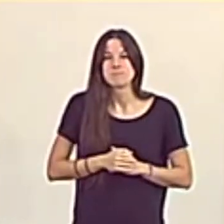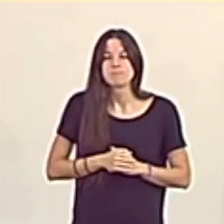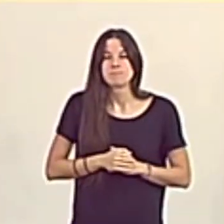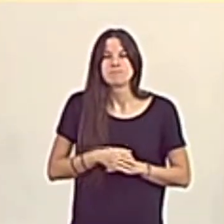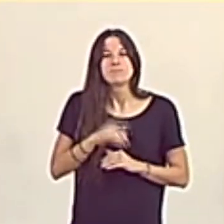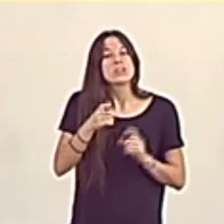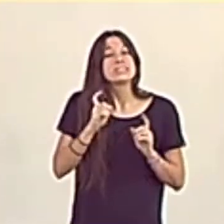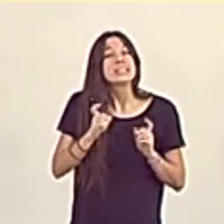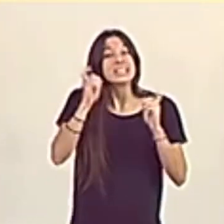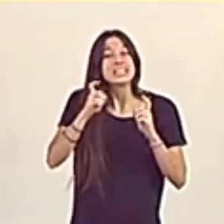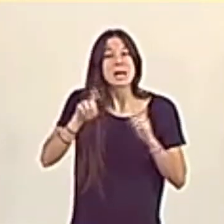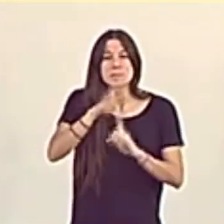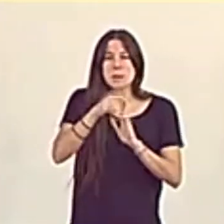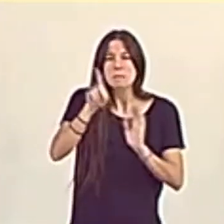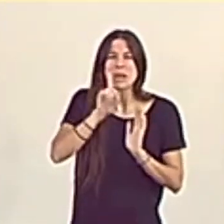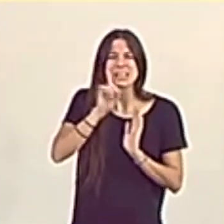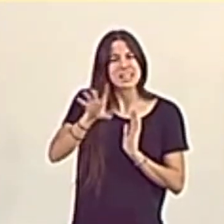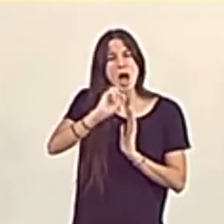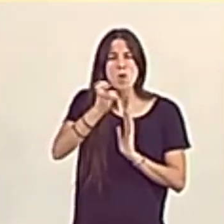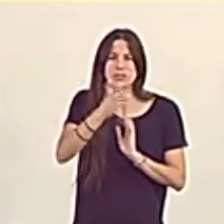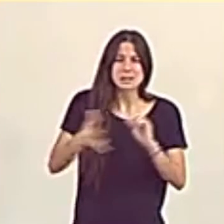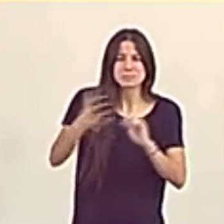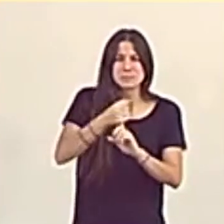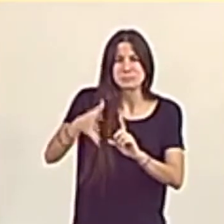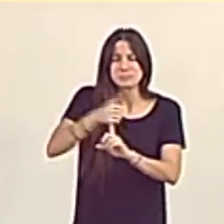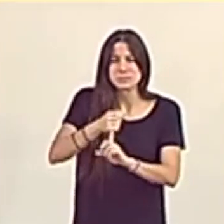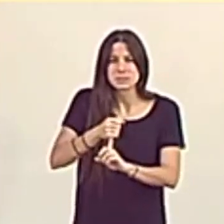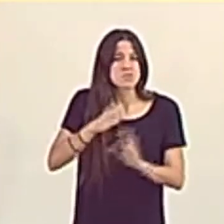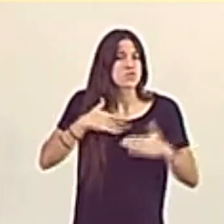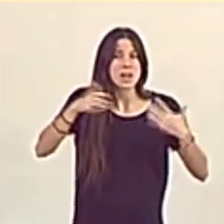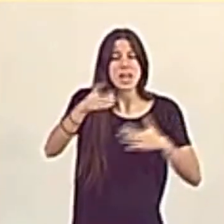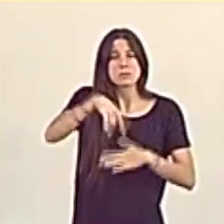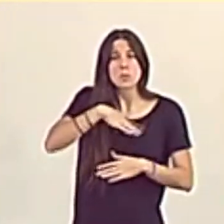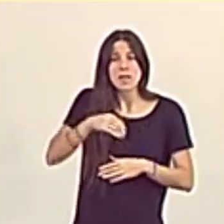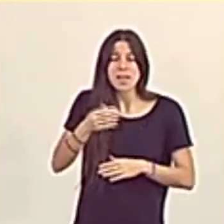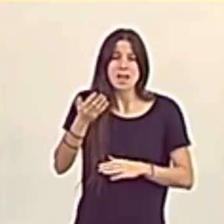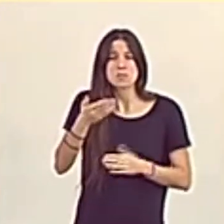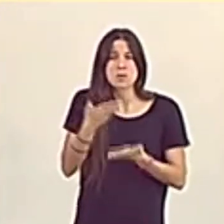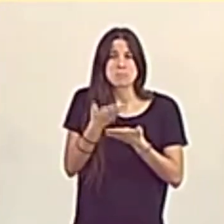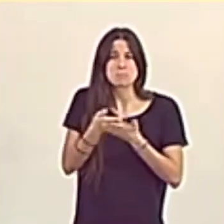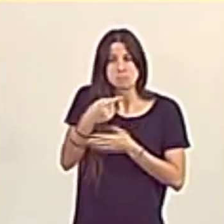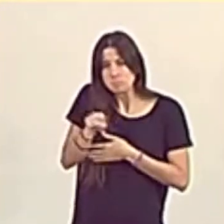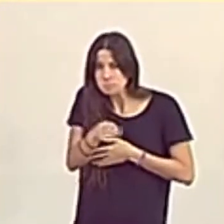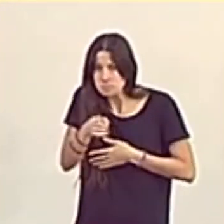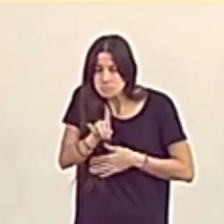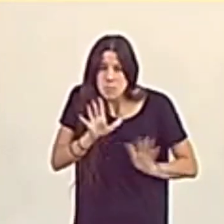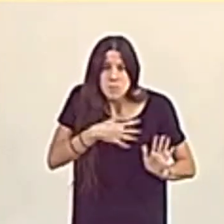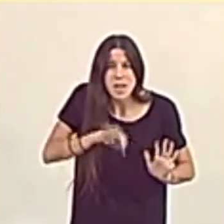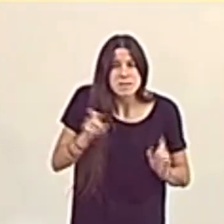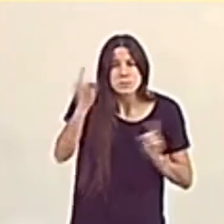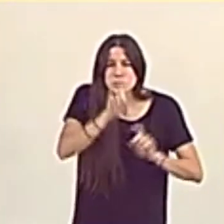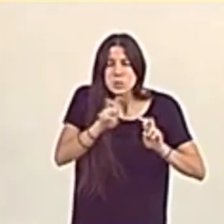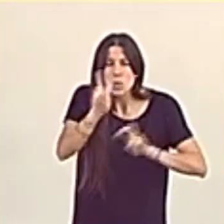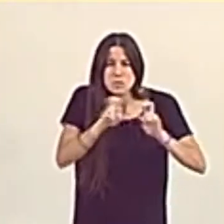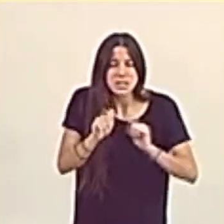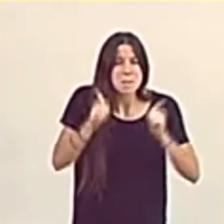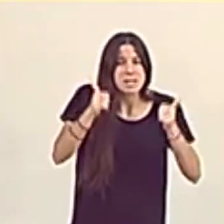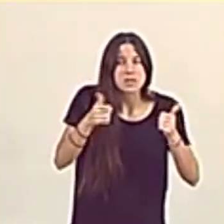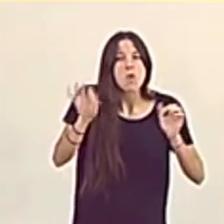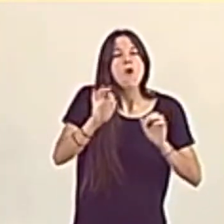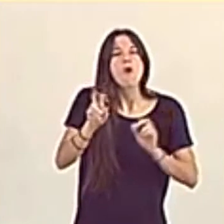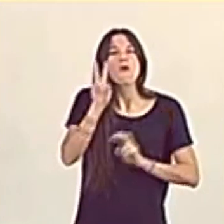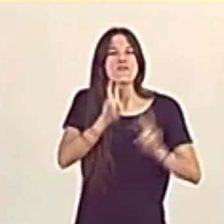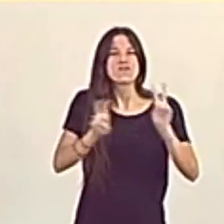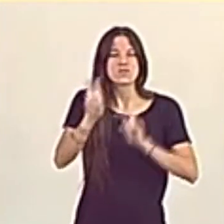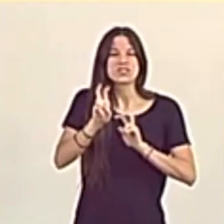Encuentren otra mentira, otra cualquiera, alguna que pueda colar. O búsquense una palabra de esas,